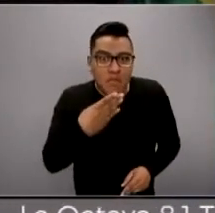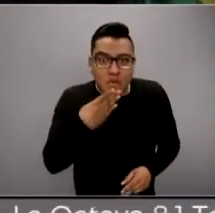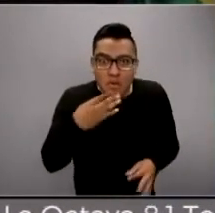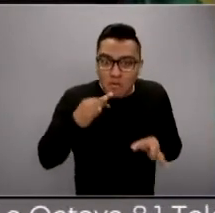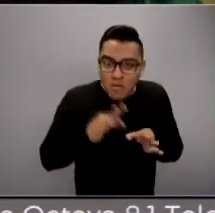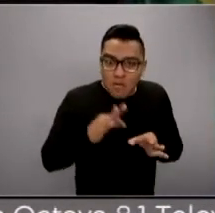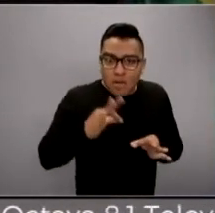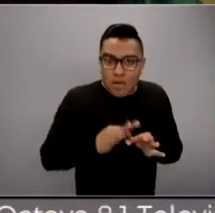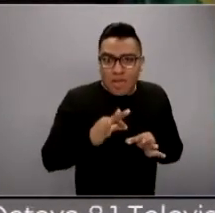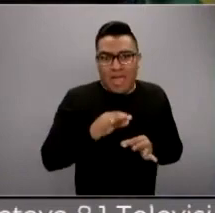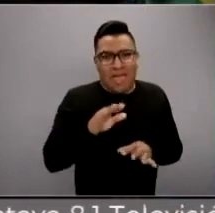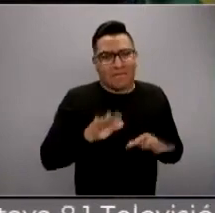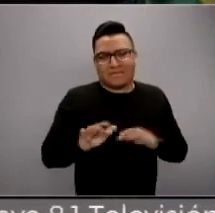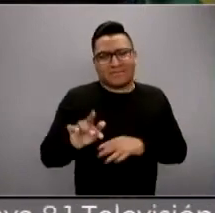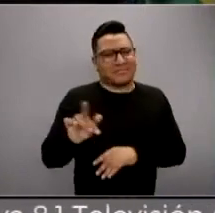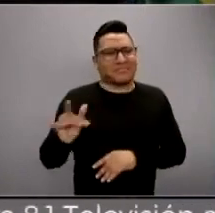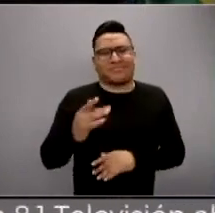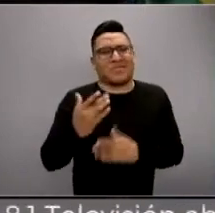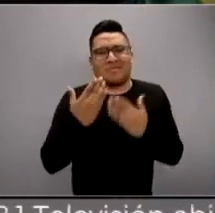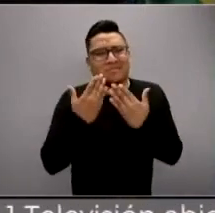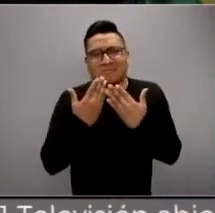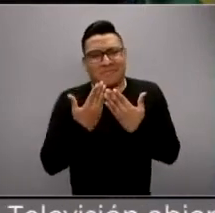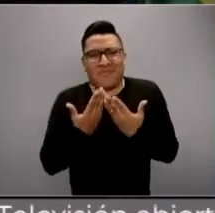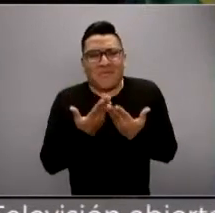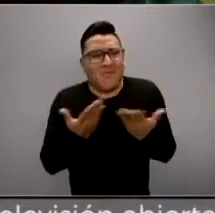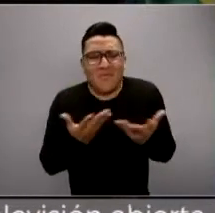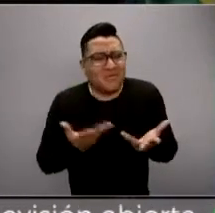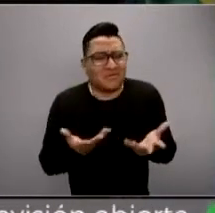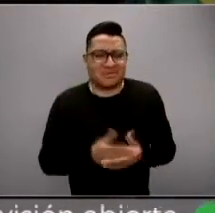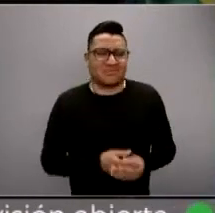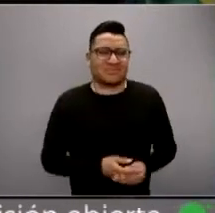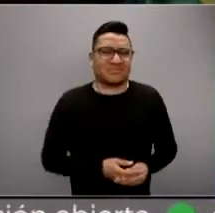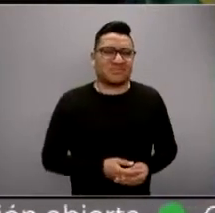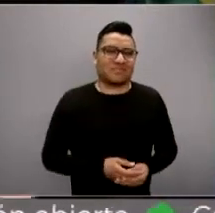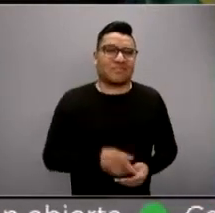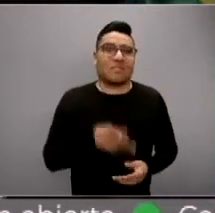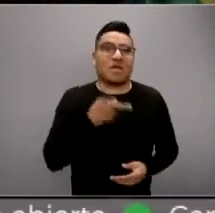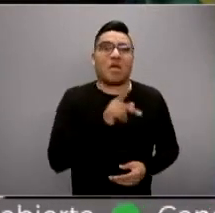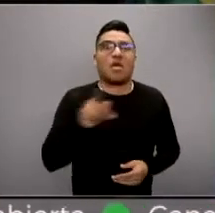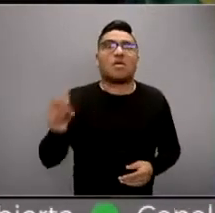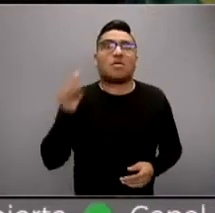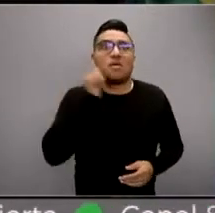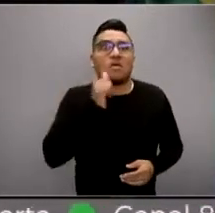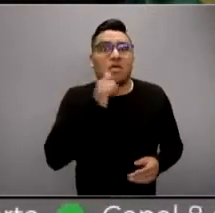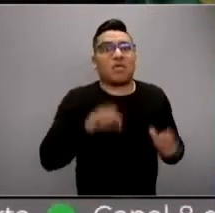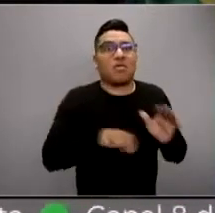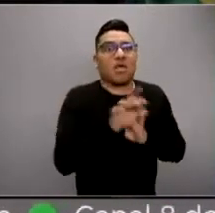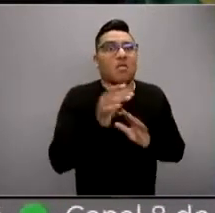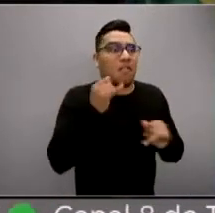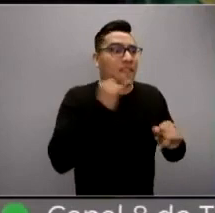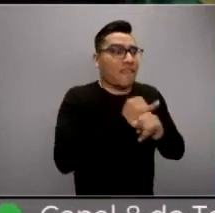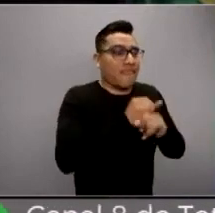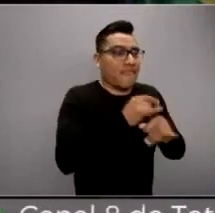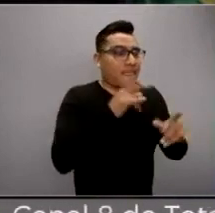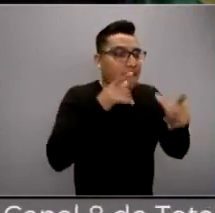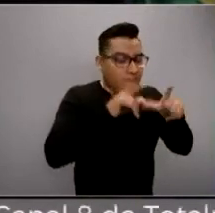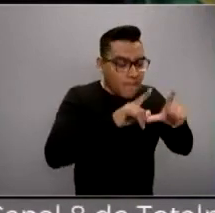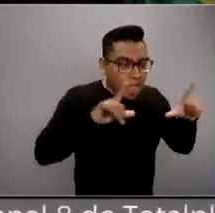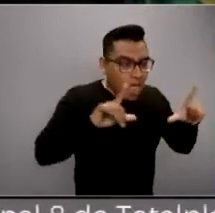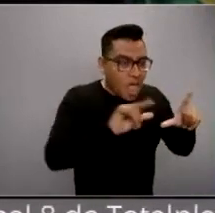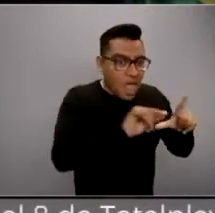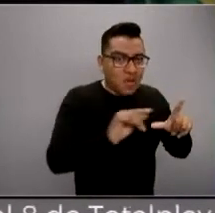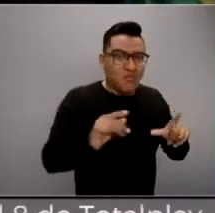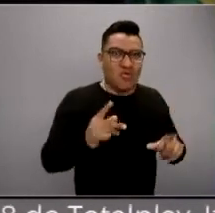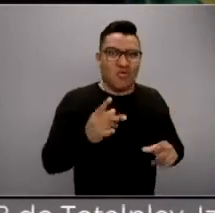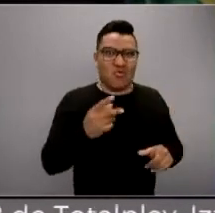verdad que muestran un poco su intención o urgencia de necesitar visitas y tráfico a sus sitios. Porque la verdad del cuento es los